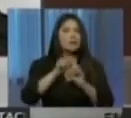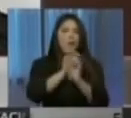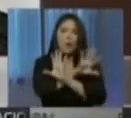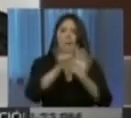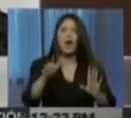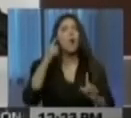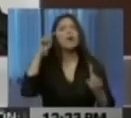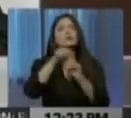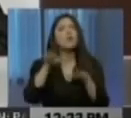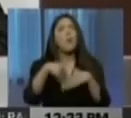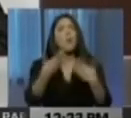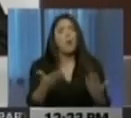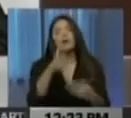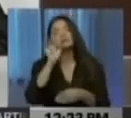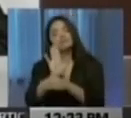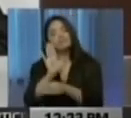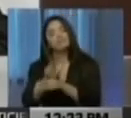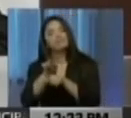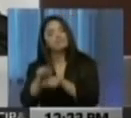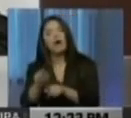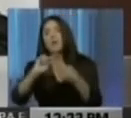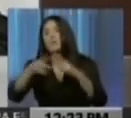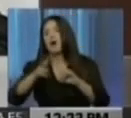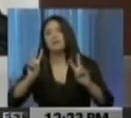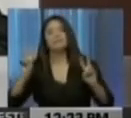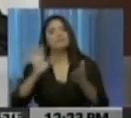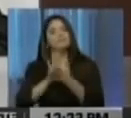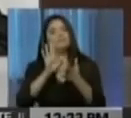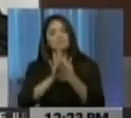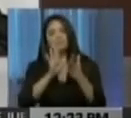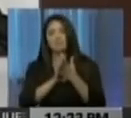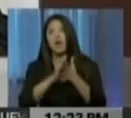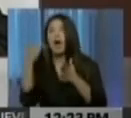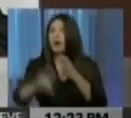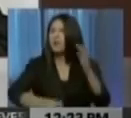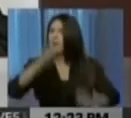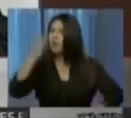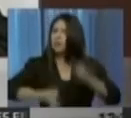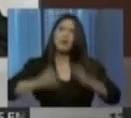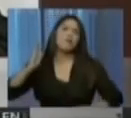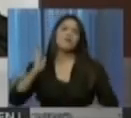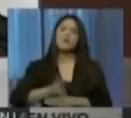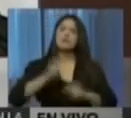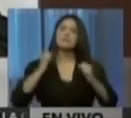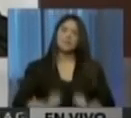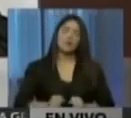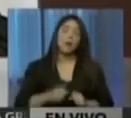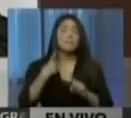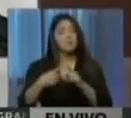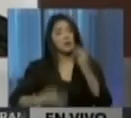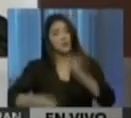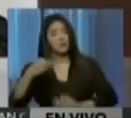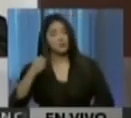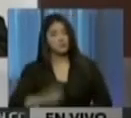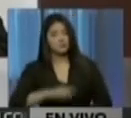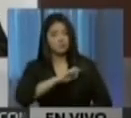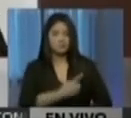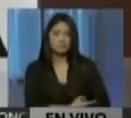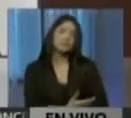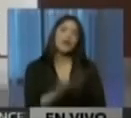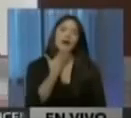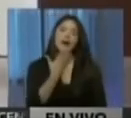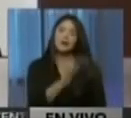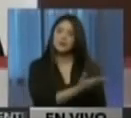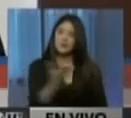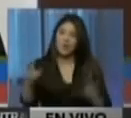proteger a nuestro pueblo en su voluntad de paz. Aplicaremos la justicia con fuerza, la fuerza con justicia. Gracias por